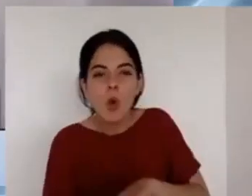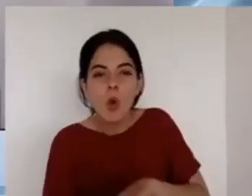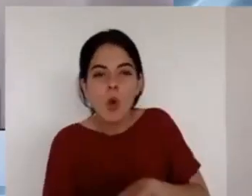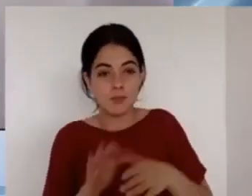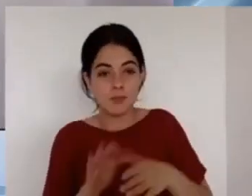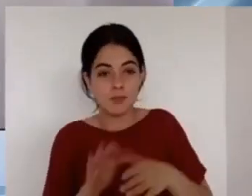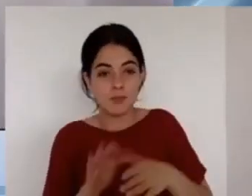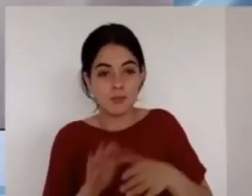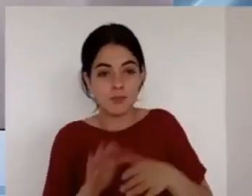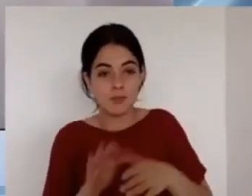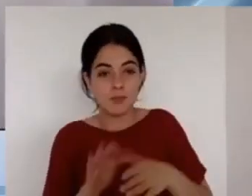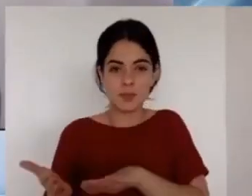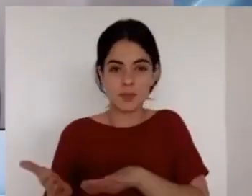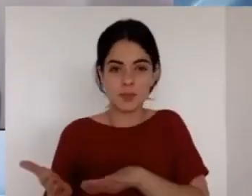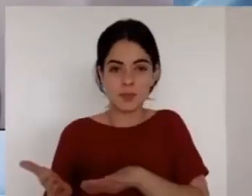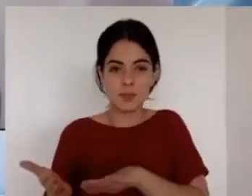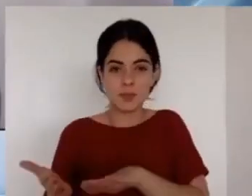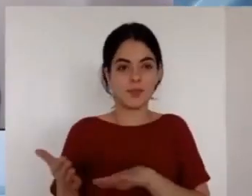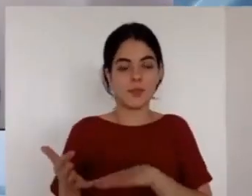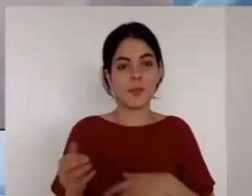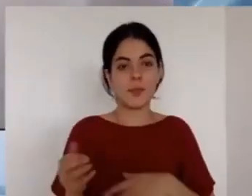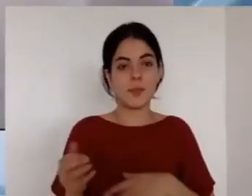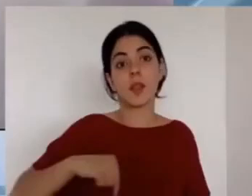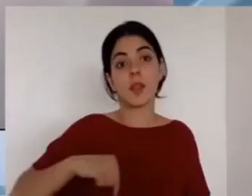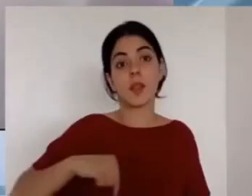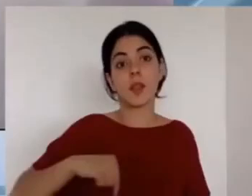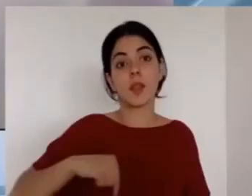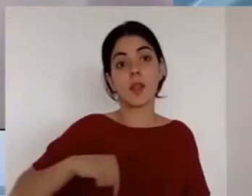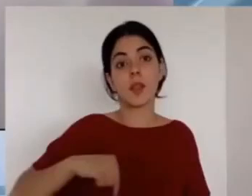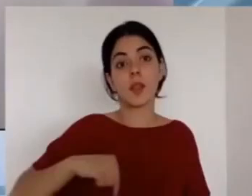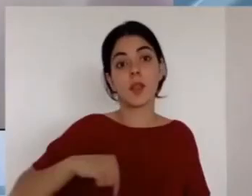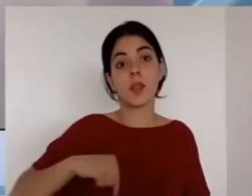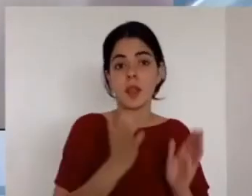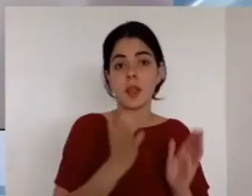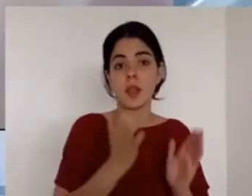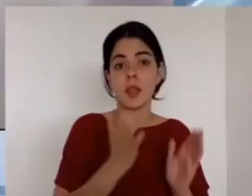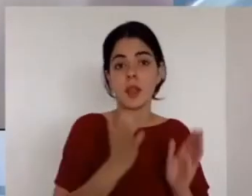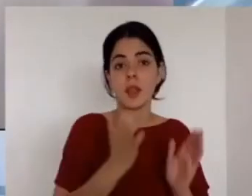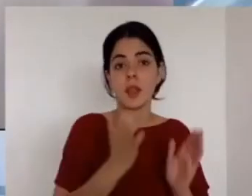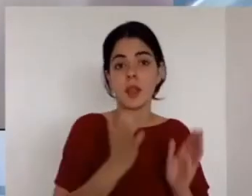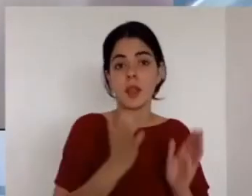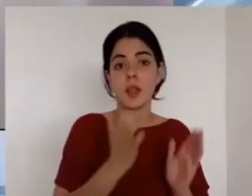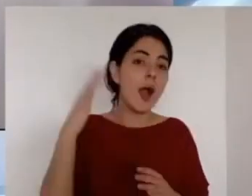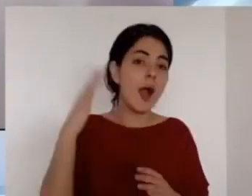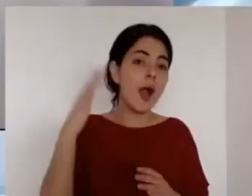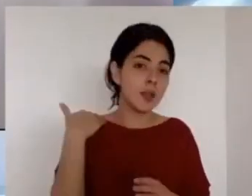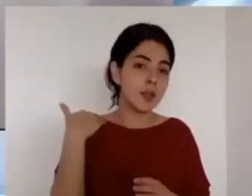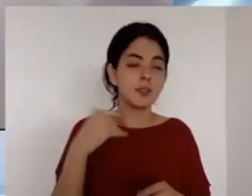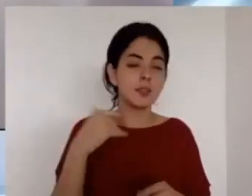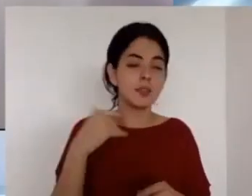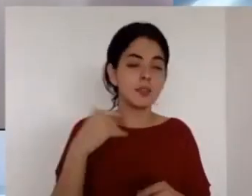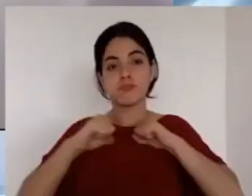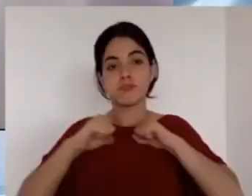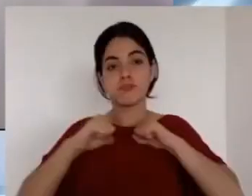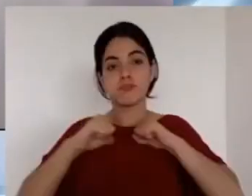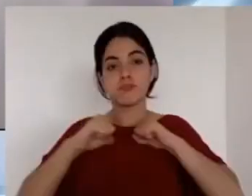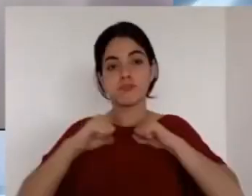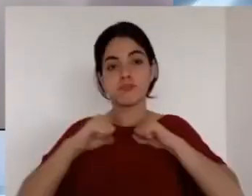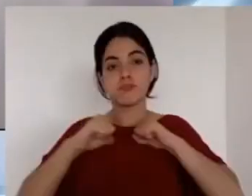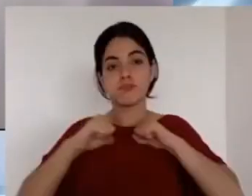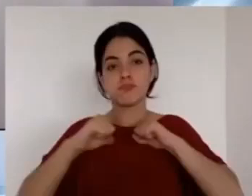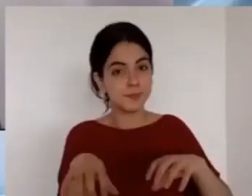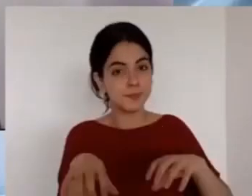pensamos y en lo que hacemos porque para algunos arrepentimiento y conversión son sinónimos